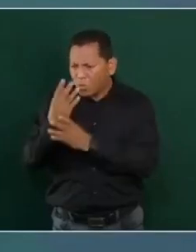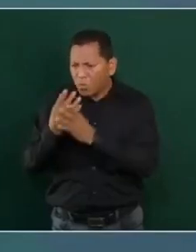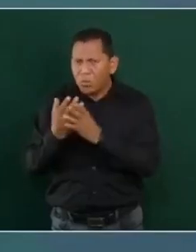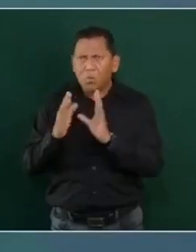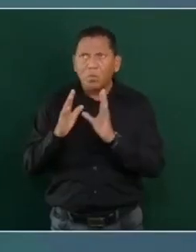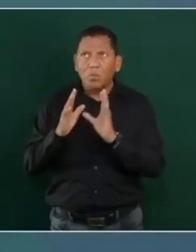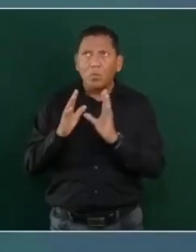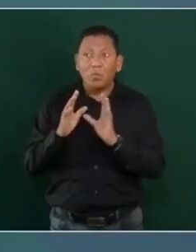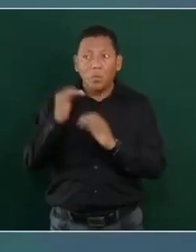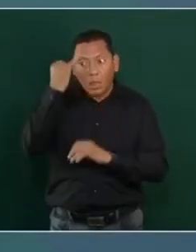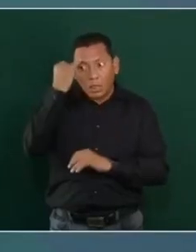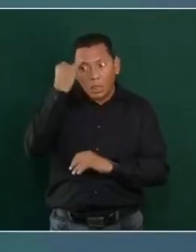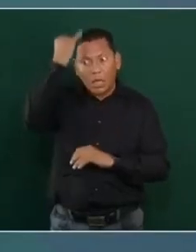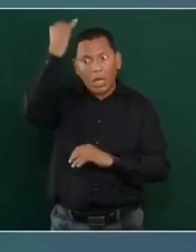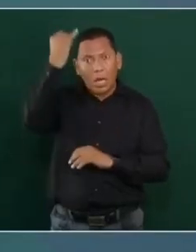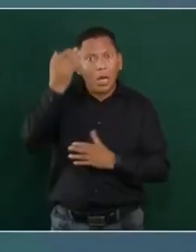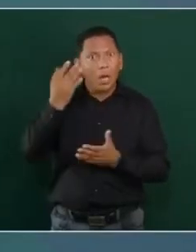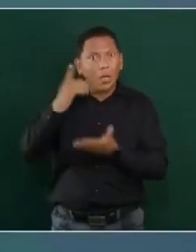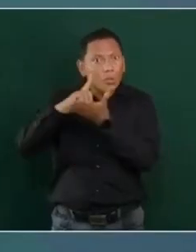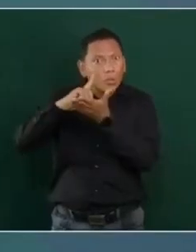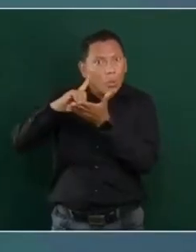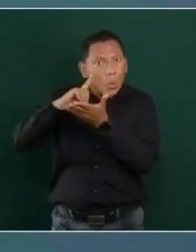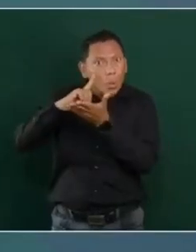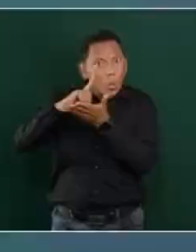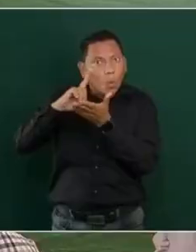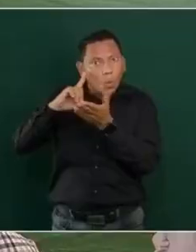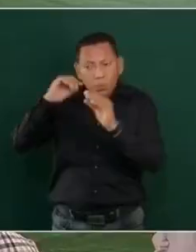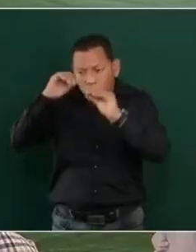¿otra droga química?